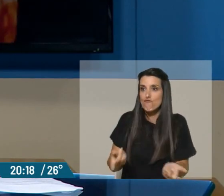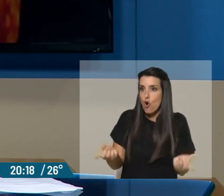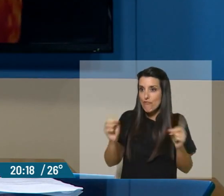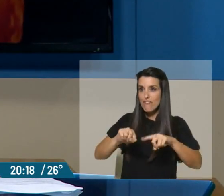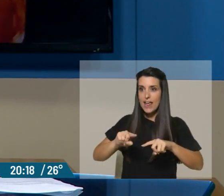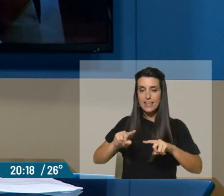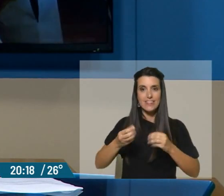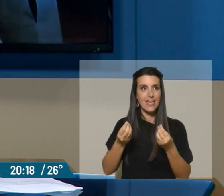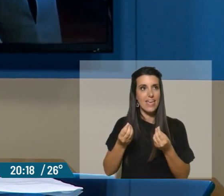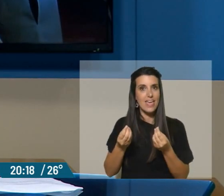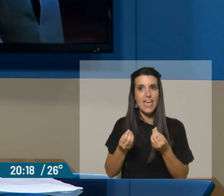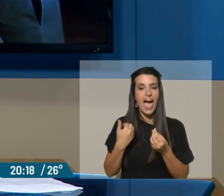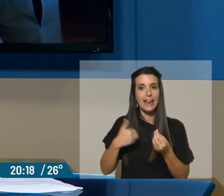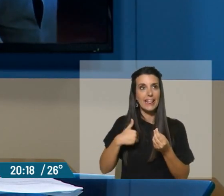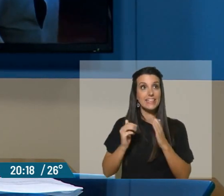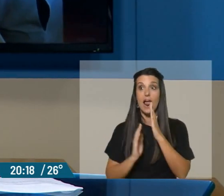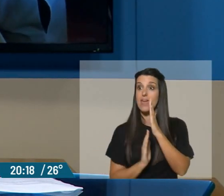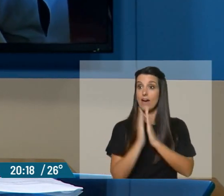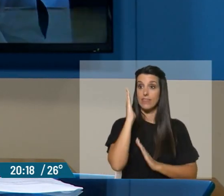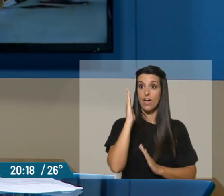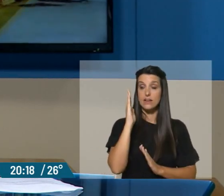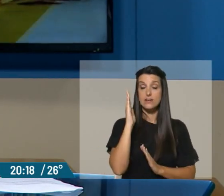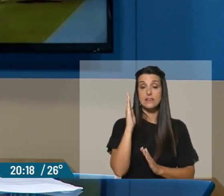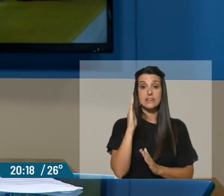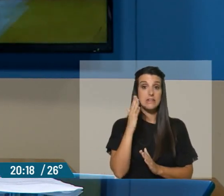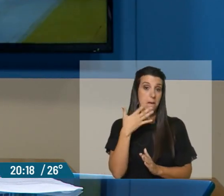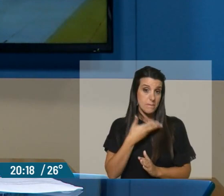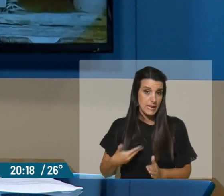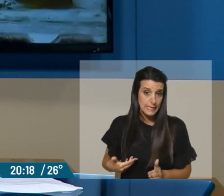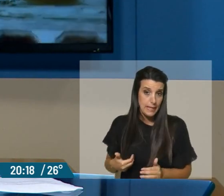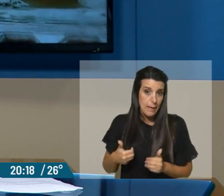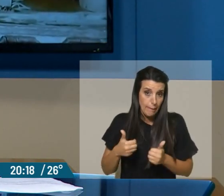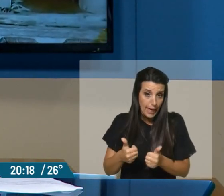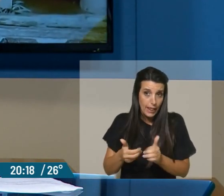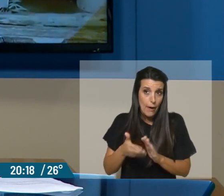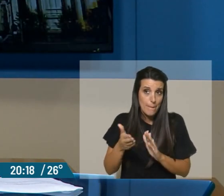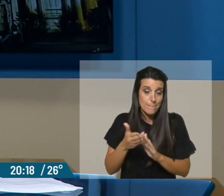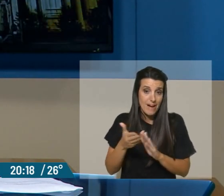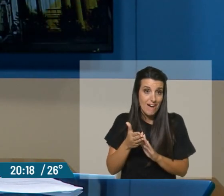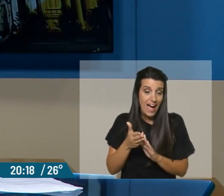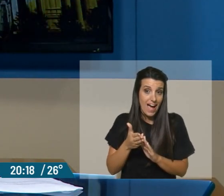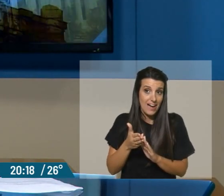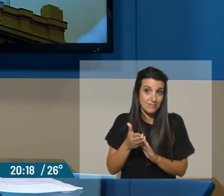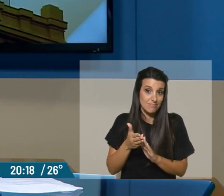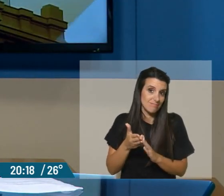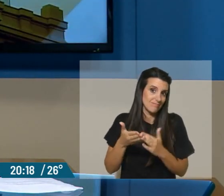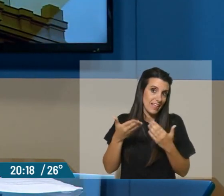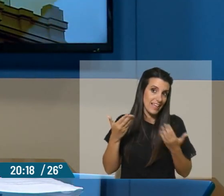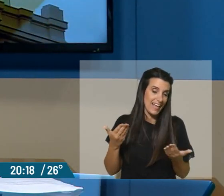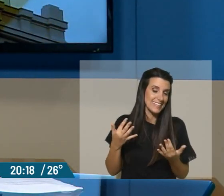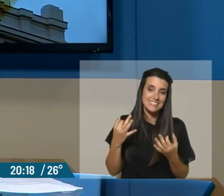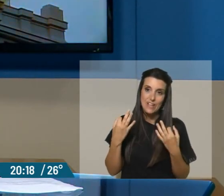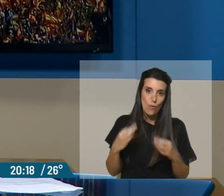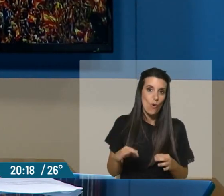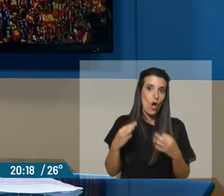poner de pie, como dijo él, a Argentina? Si le va bien, habrá una respuesta que sin duda